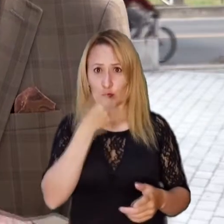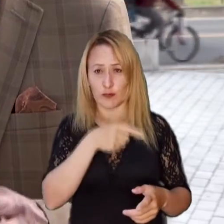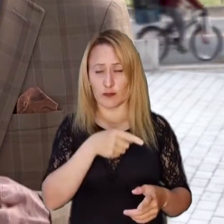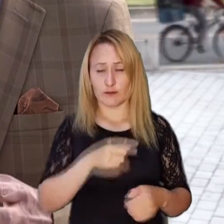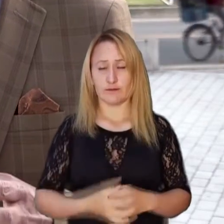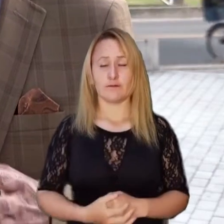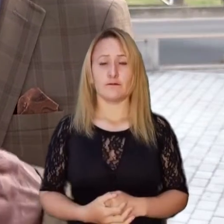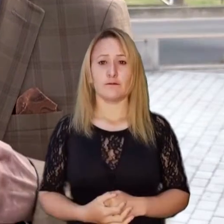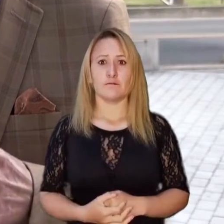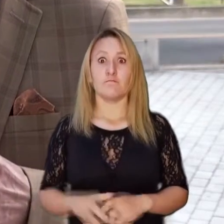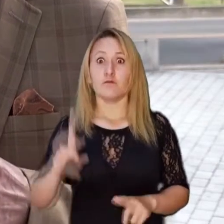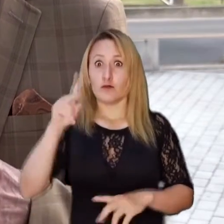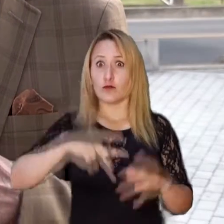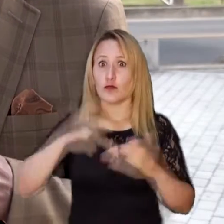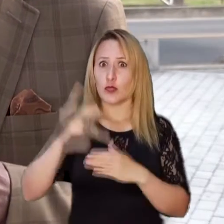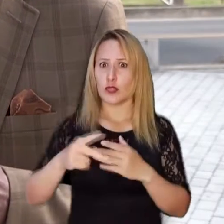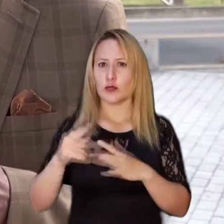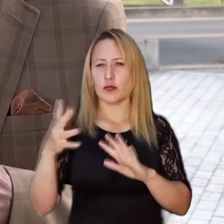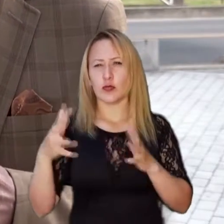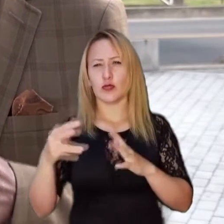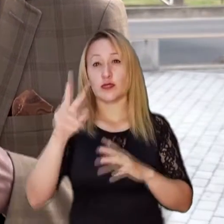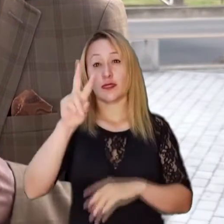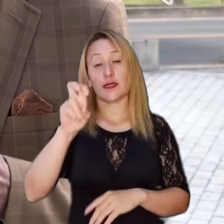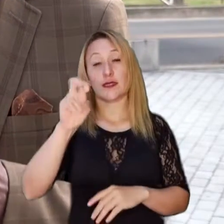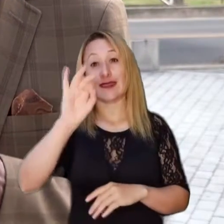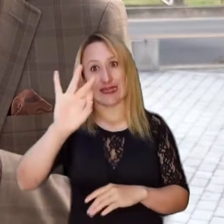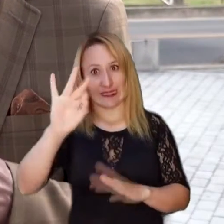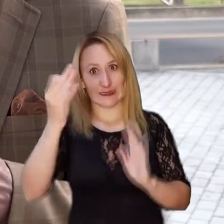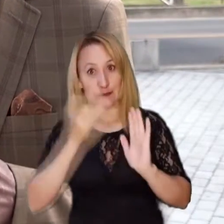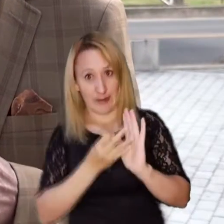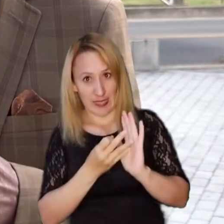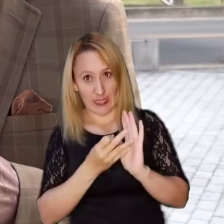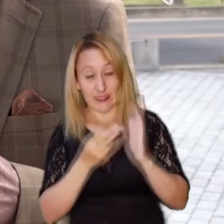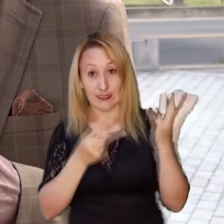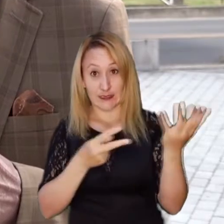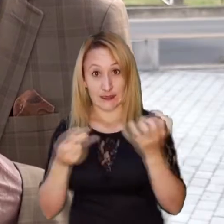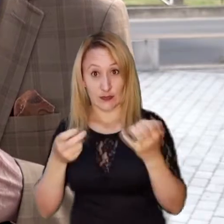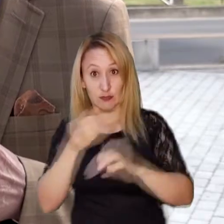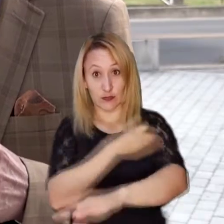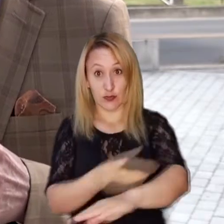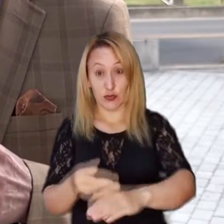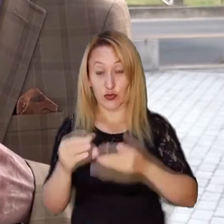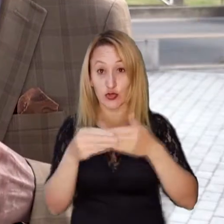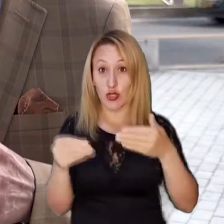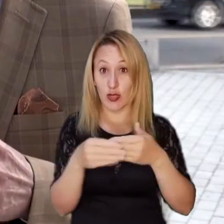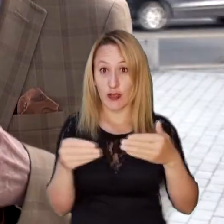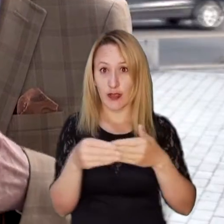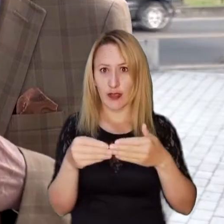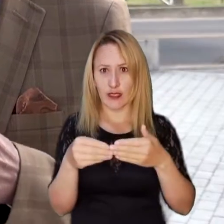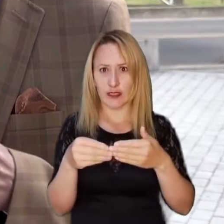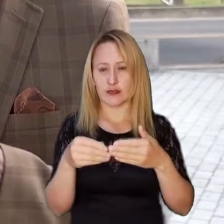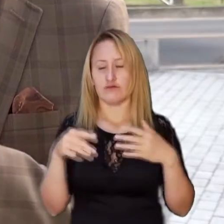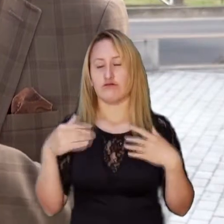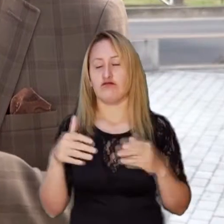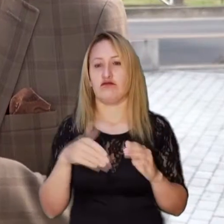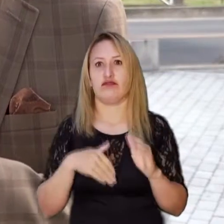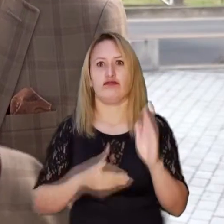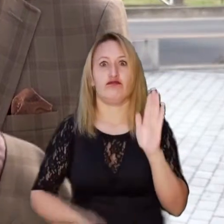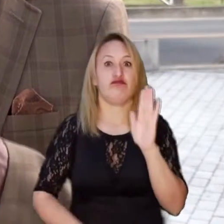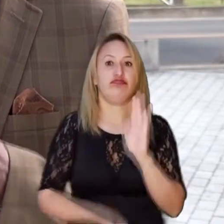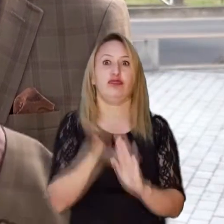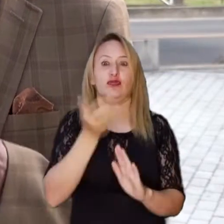y un proyecto que inicialmente se tenía estimado en cerca de 3.700 millones de dólares, llegó a